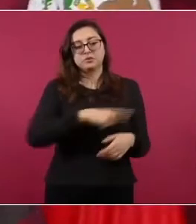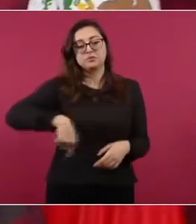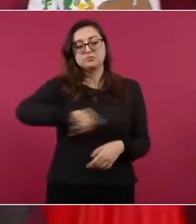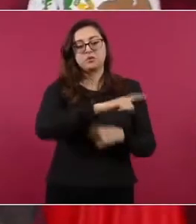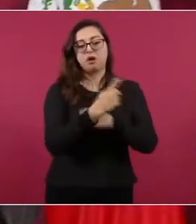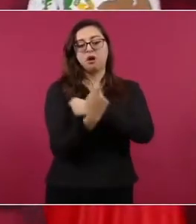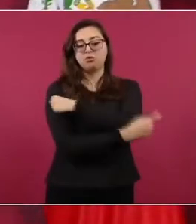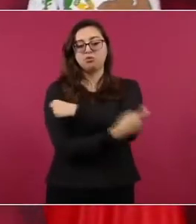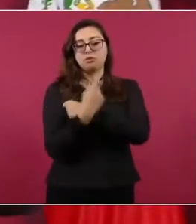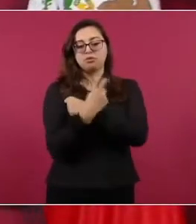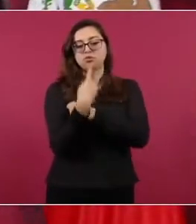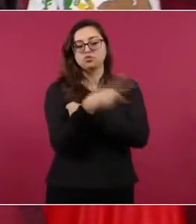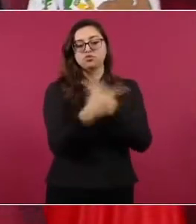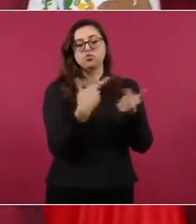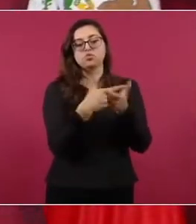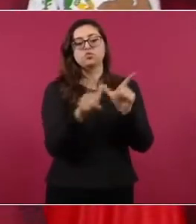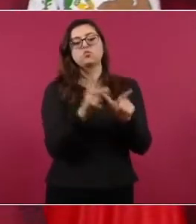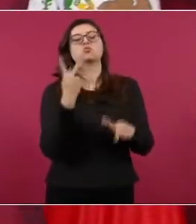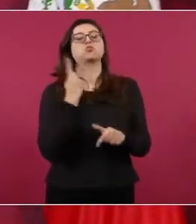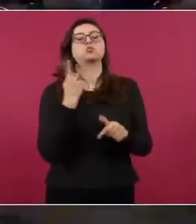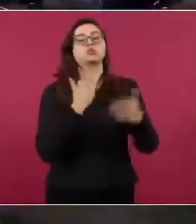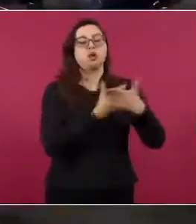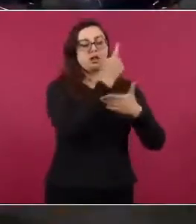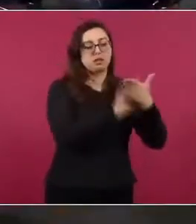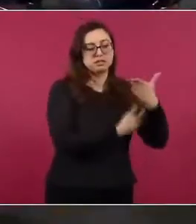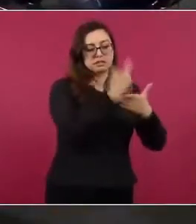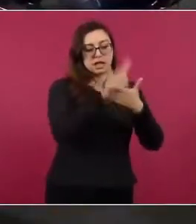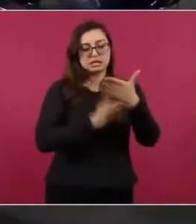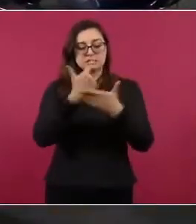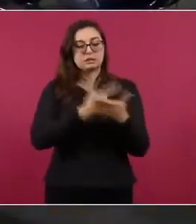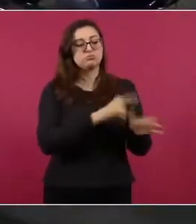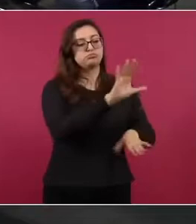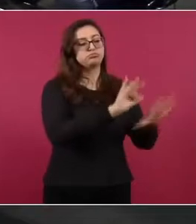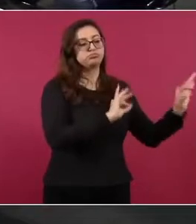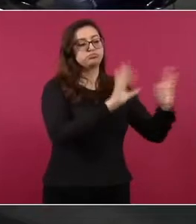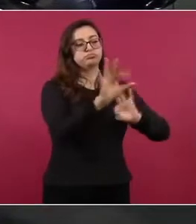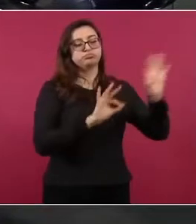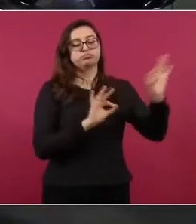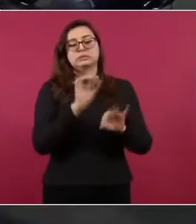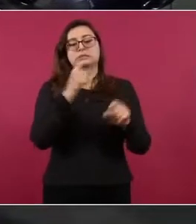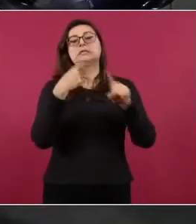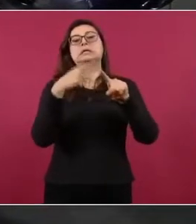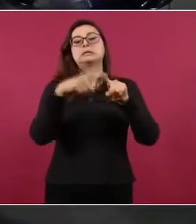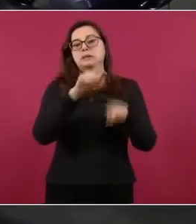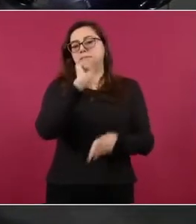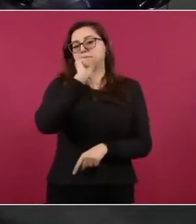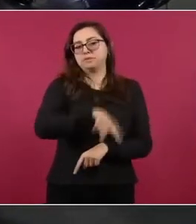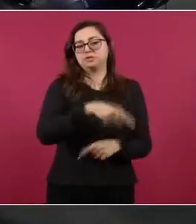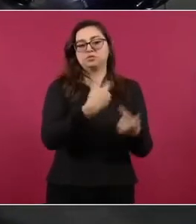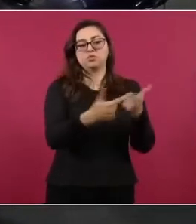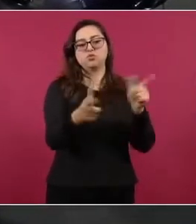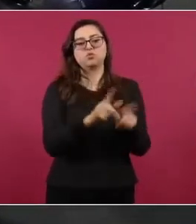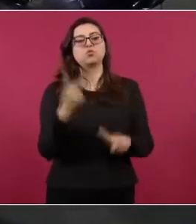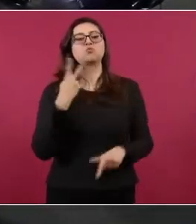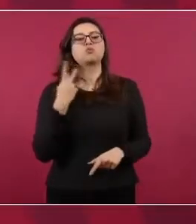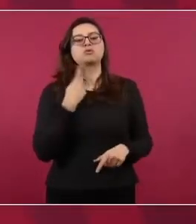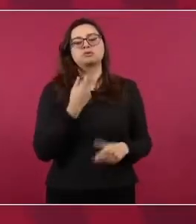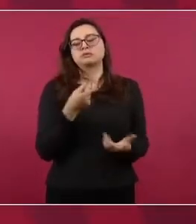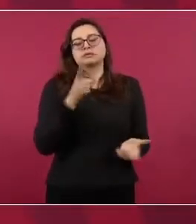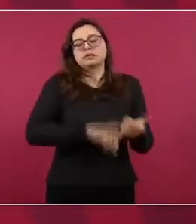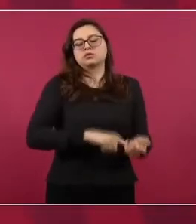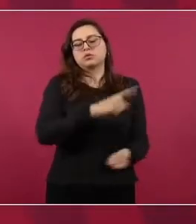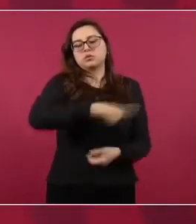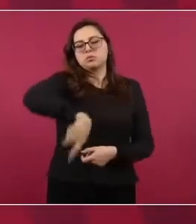que tienen que ver con los achichincles o la gente